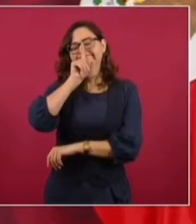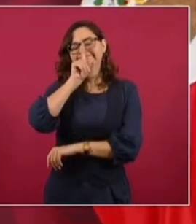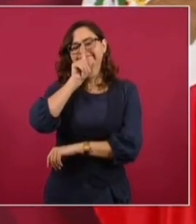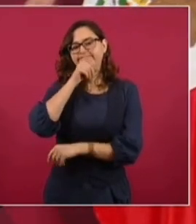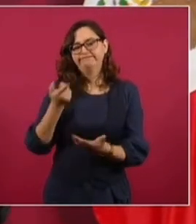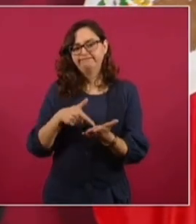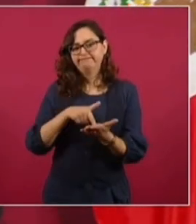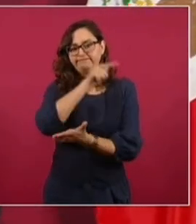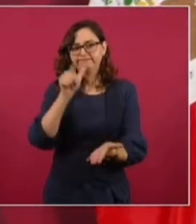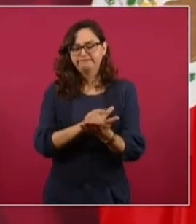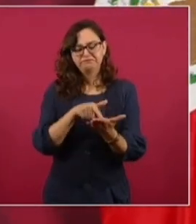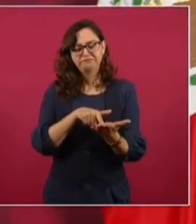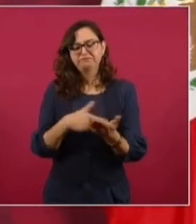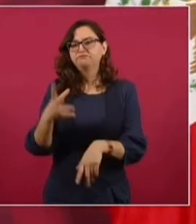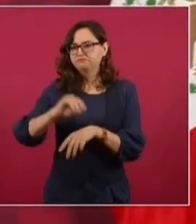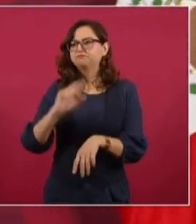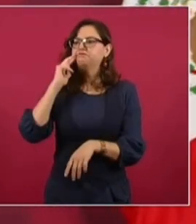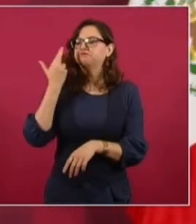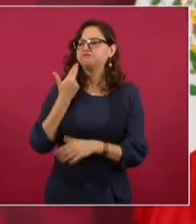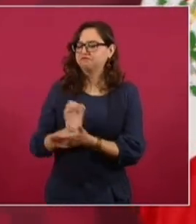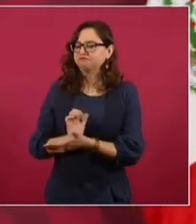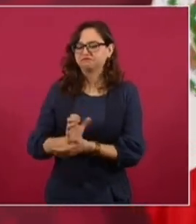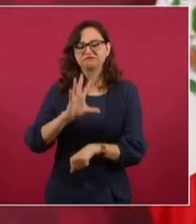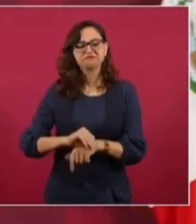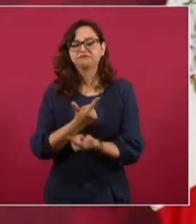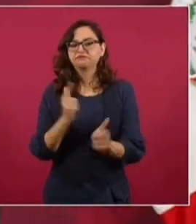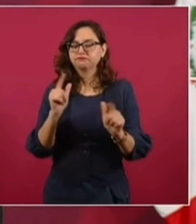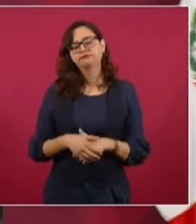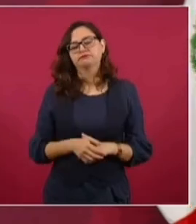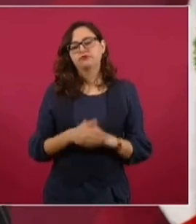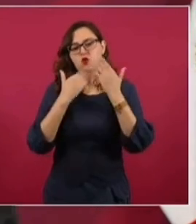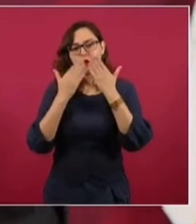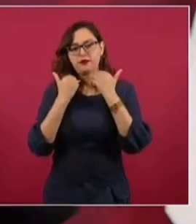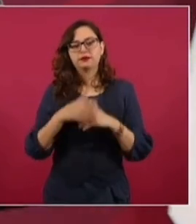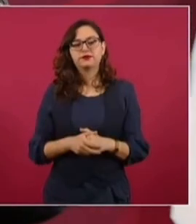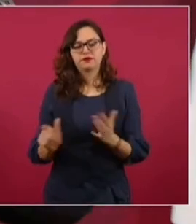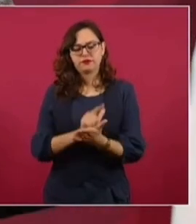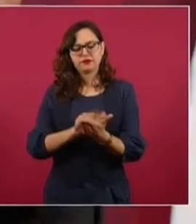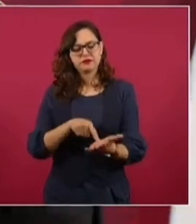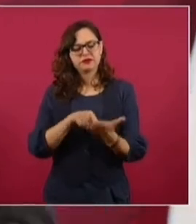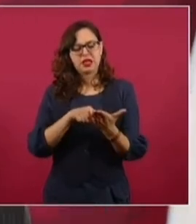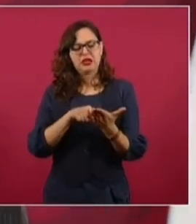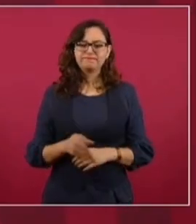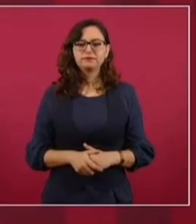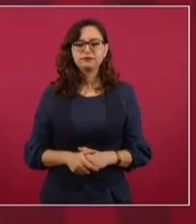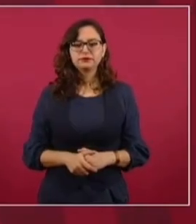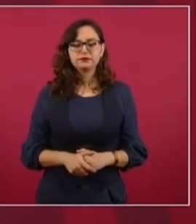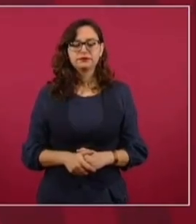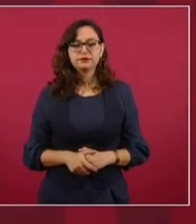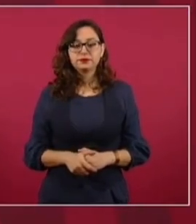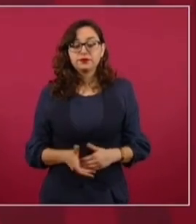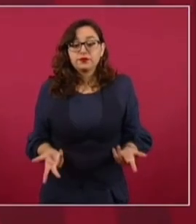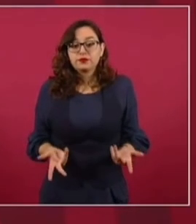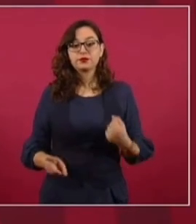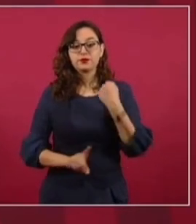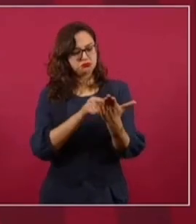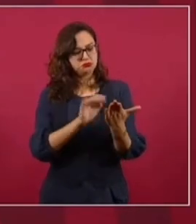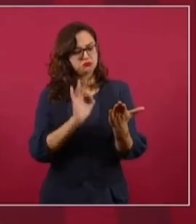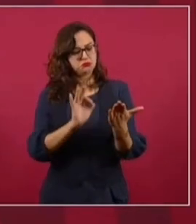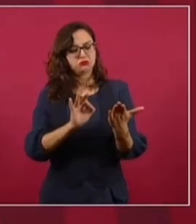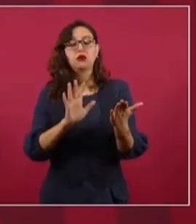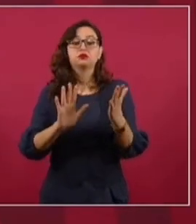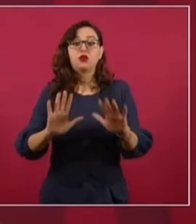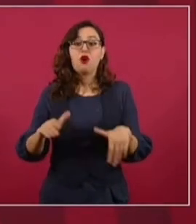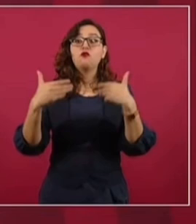permita el racismo, la discriminación. No hay ninguna ley que diga que está permitido robar. El problema es que no se cumple.